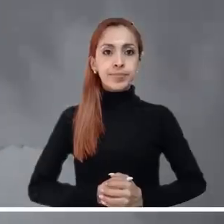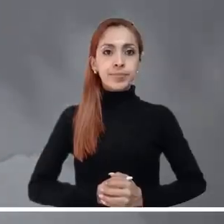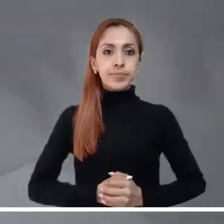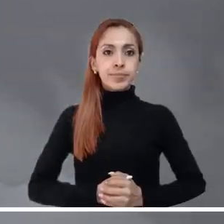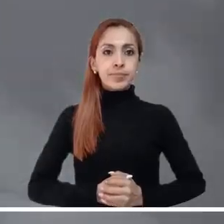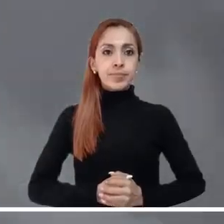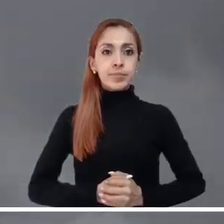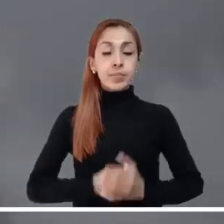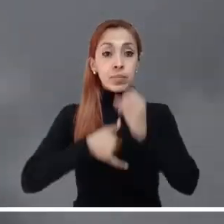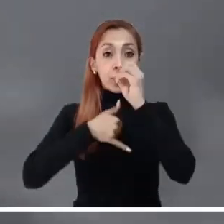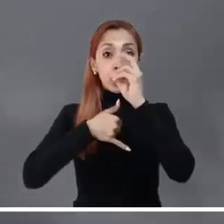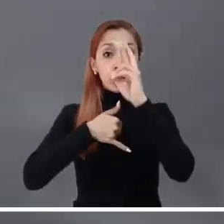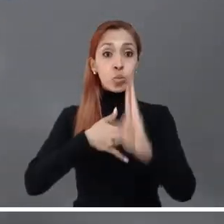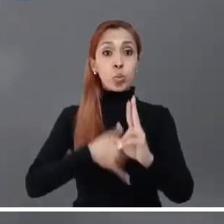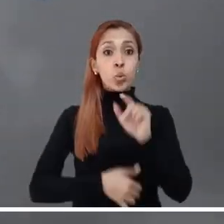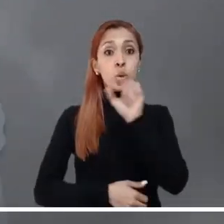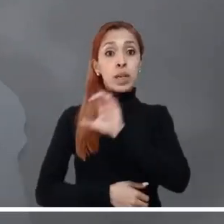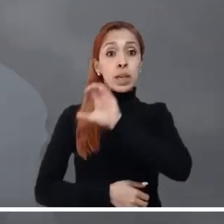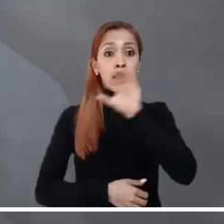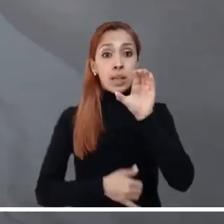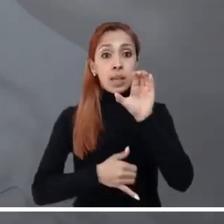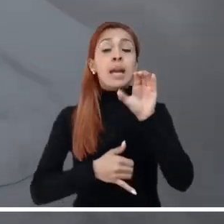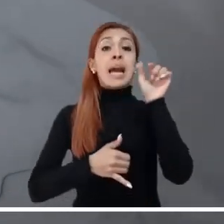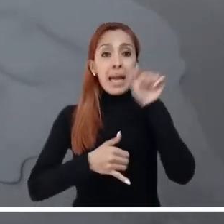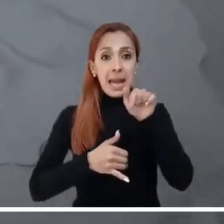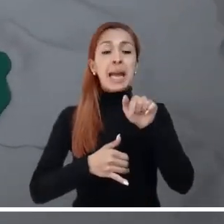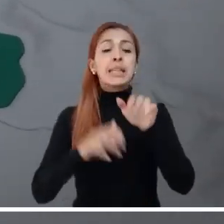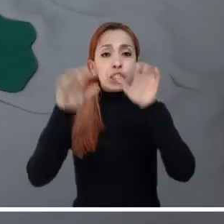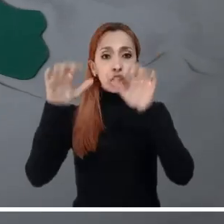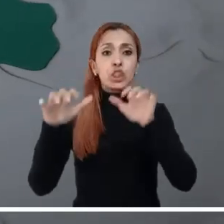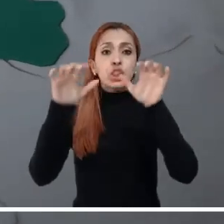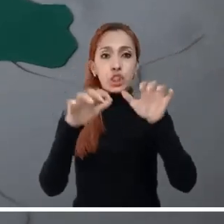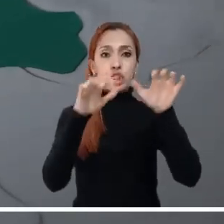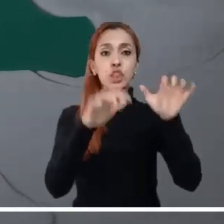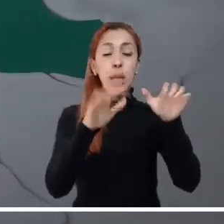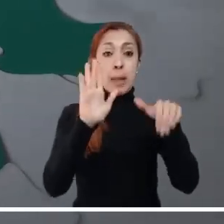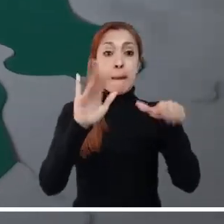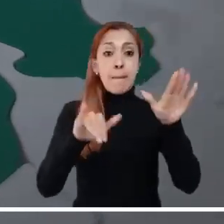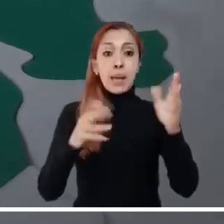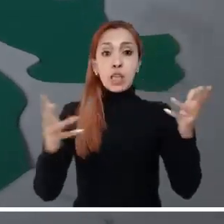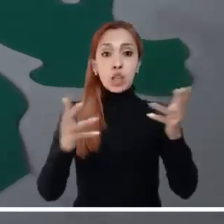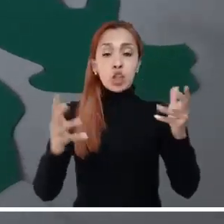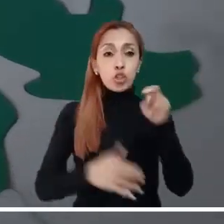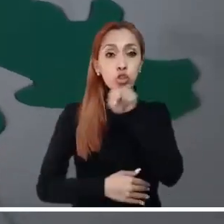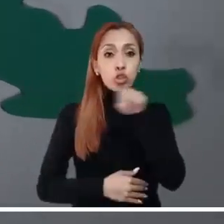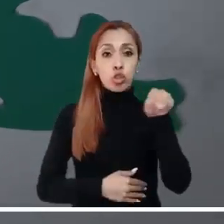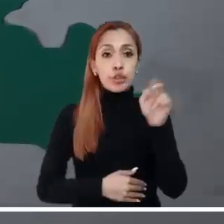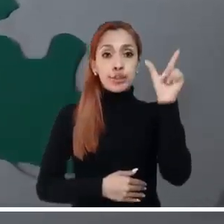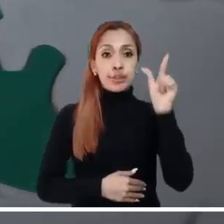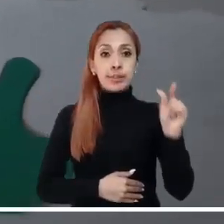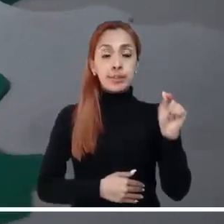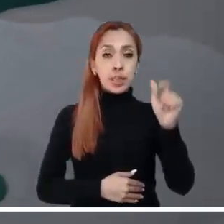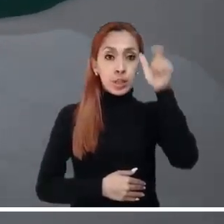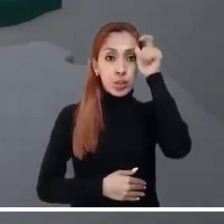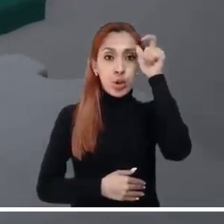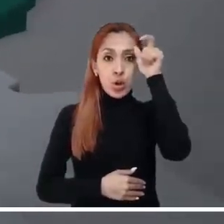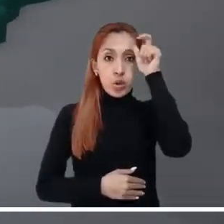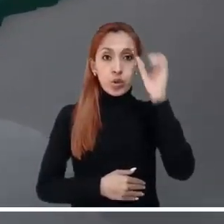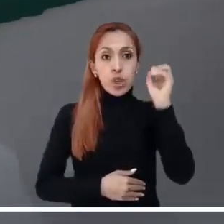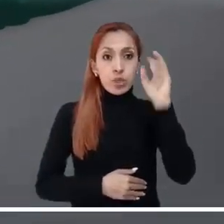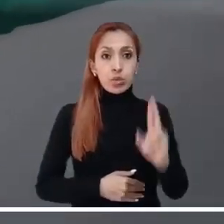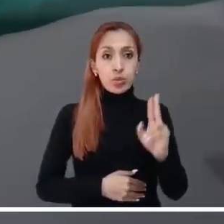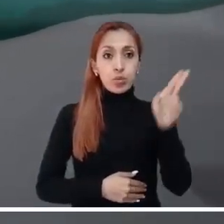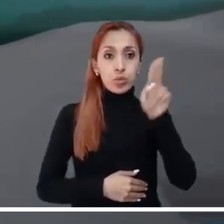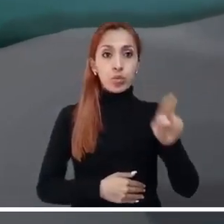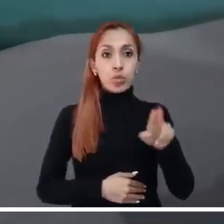Caribe estaría bajo la influencia de las lluvias, especialmente en el norte de Cesar, Córdoba y en el sur de Sucre,